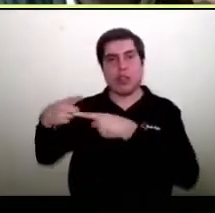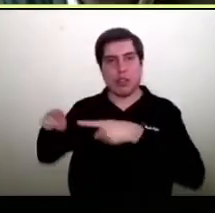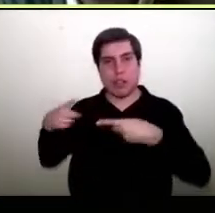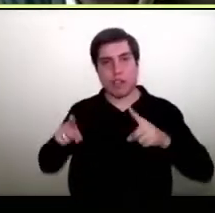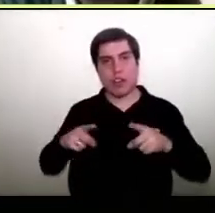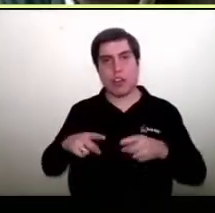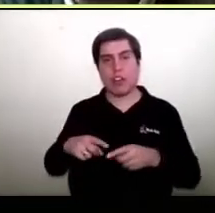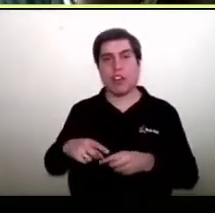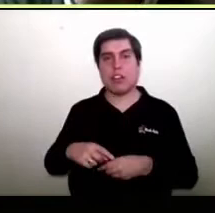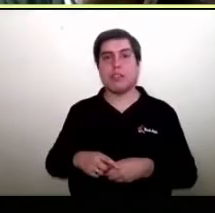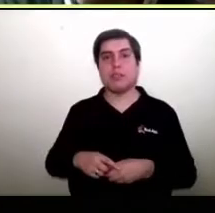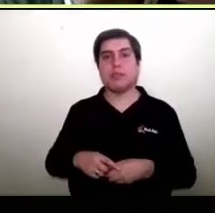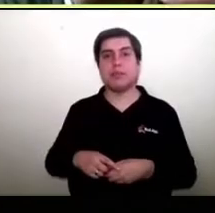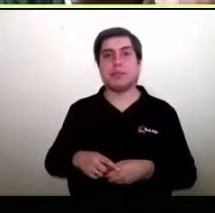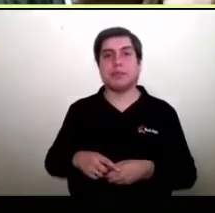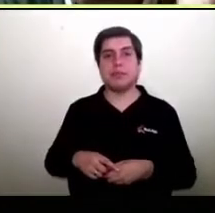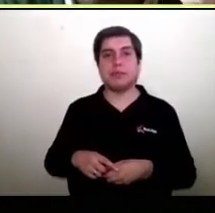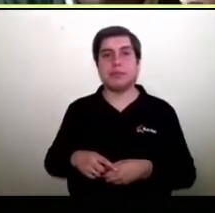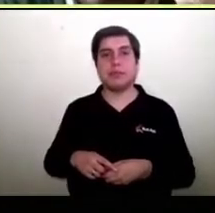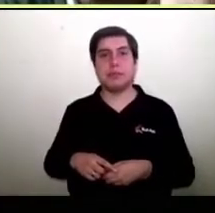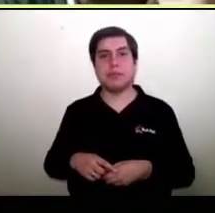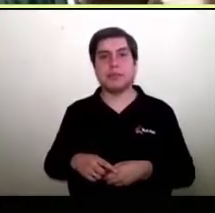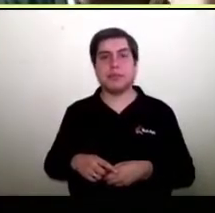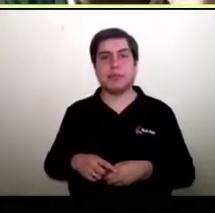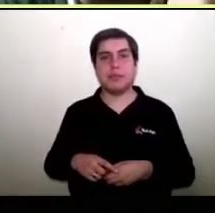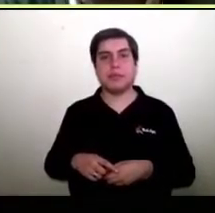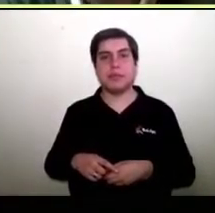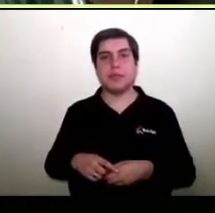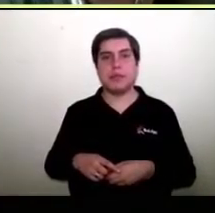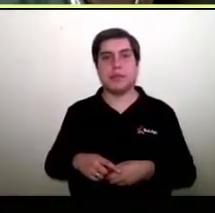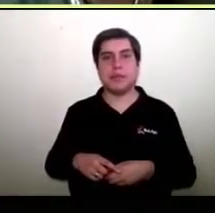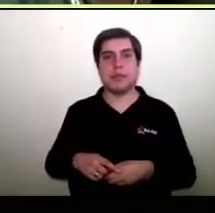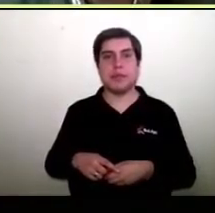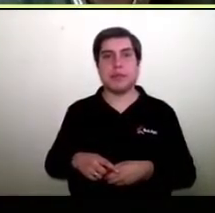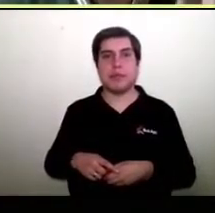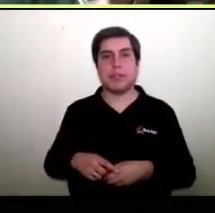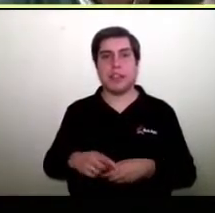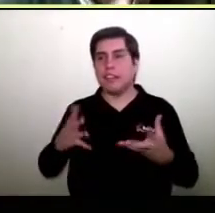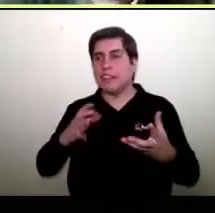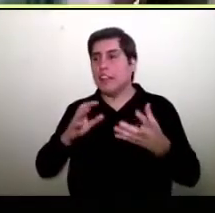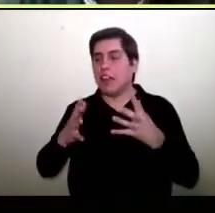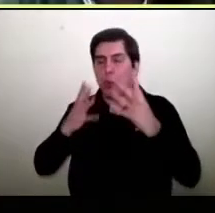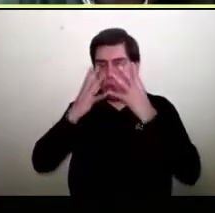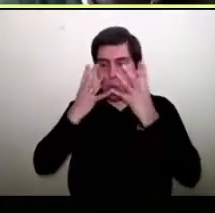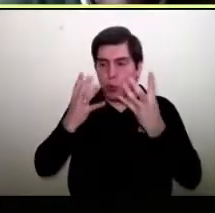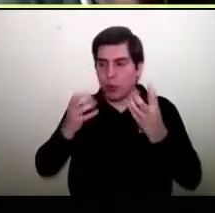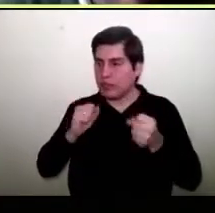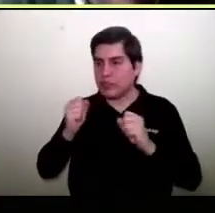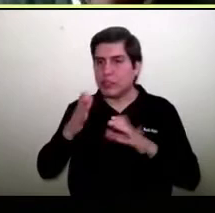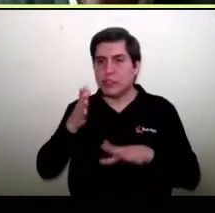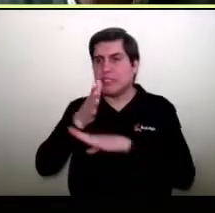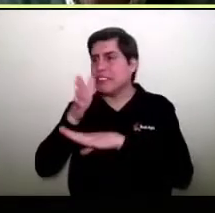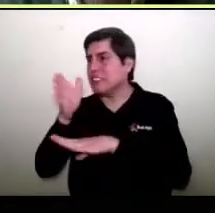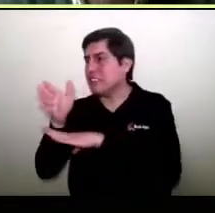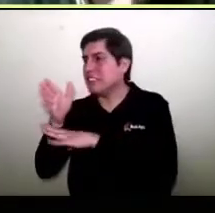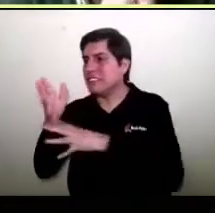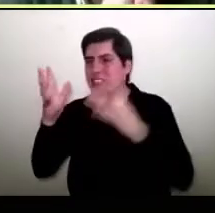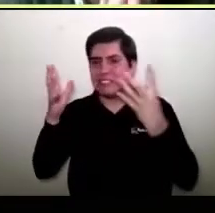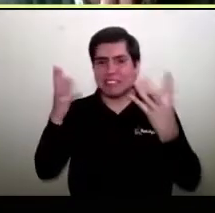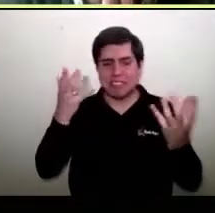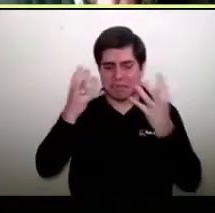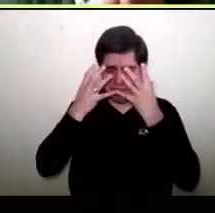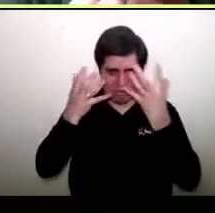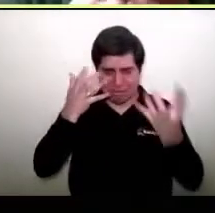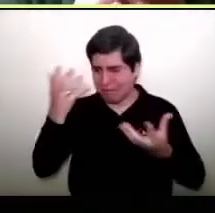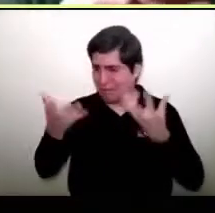al marketplace, y todo eso que en el fondo te hace ponerte nervioso, te hace decir, oye, ¿para dónde voy? En el fondo, y en ese para